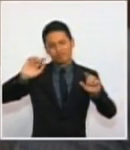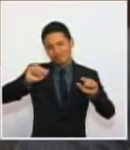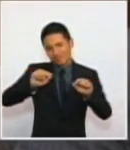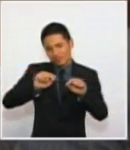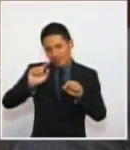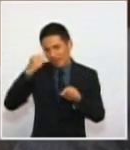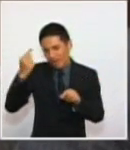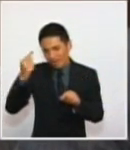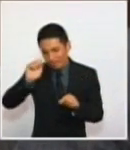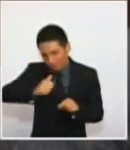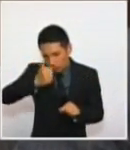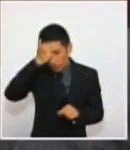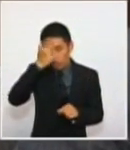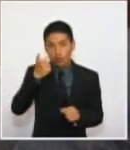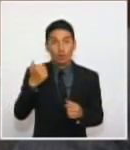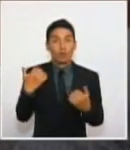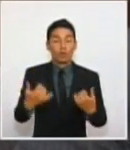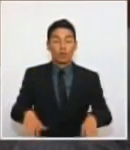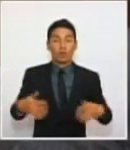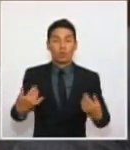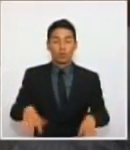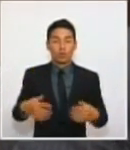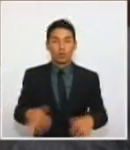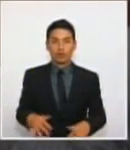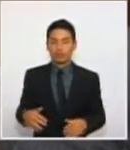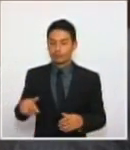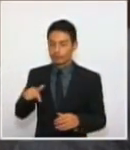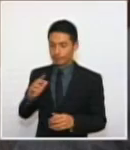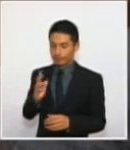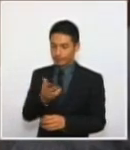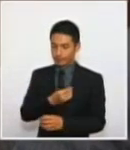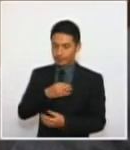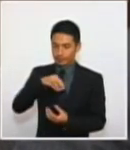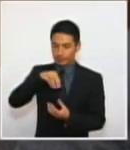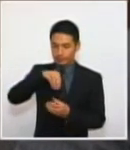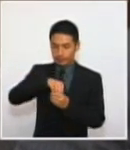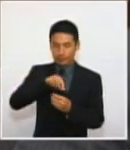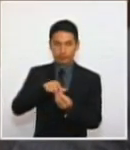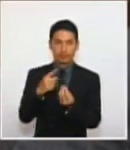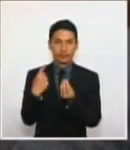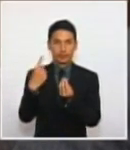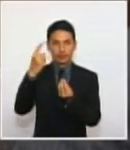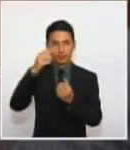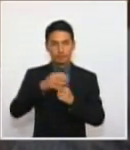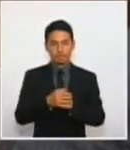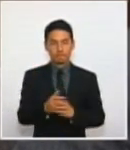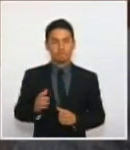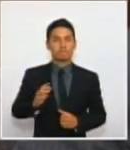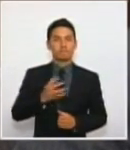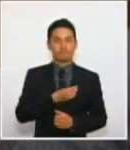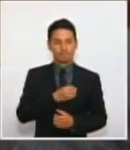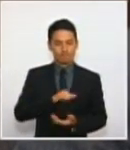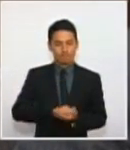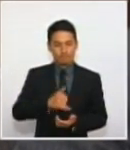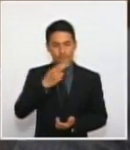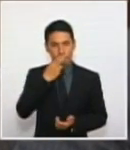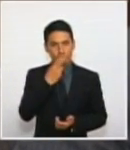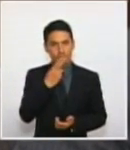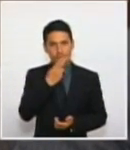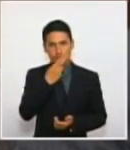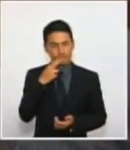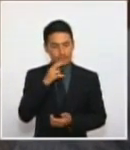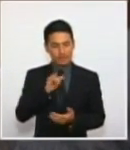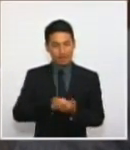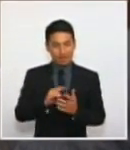más se han enarbolado desde este partido. Por eso, nuestro compromiso con